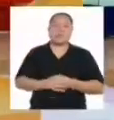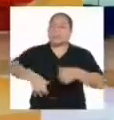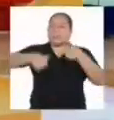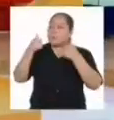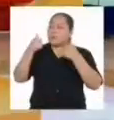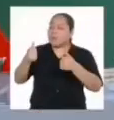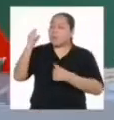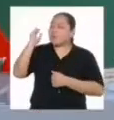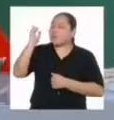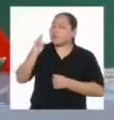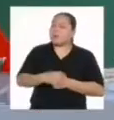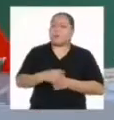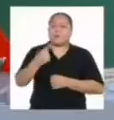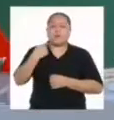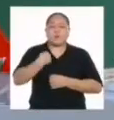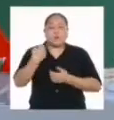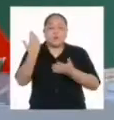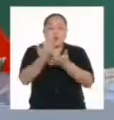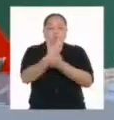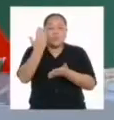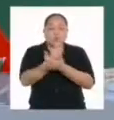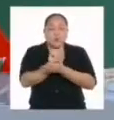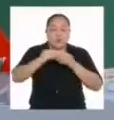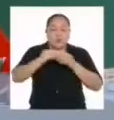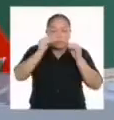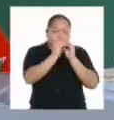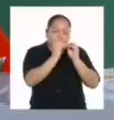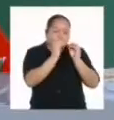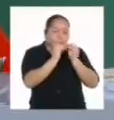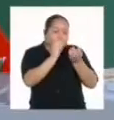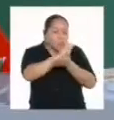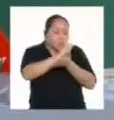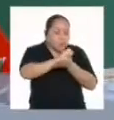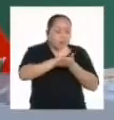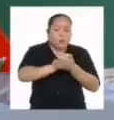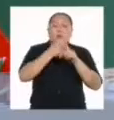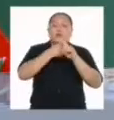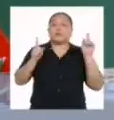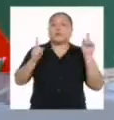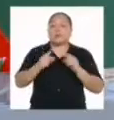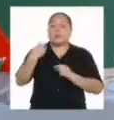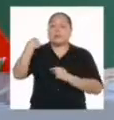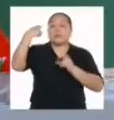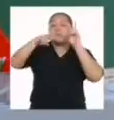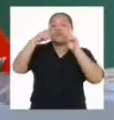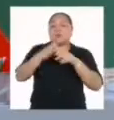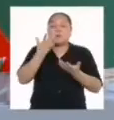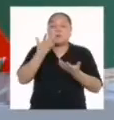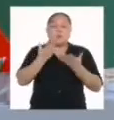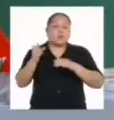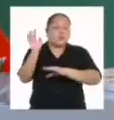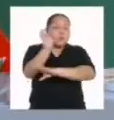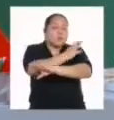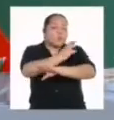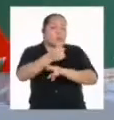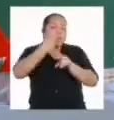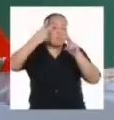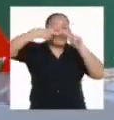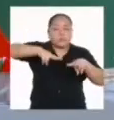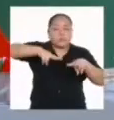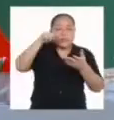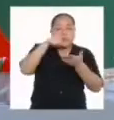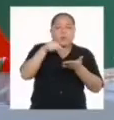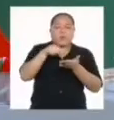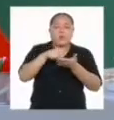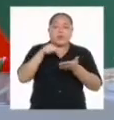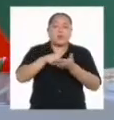Bien profesora Hice una nueva versión de mi caligrama Pero me he dado cuenta de que aunque sea un poema visual No solo